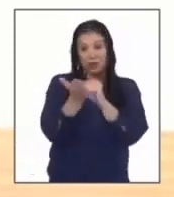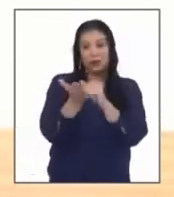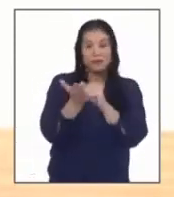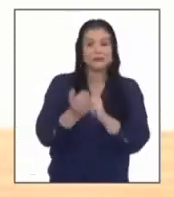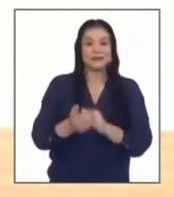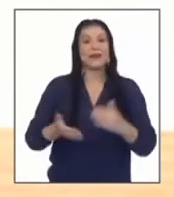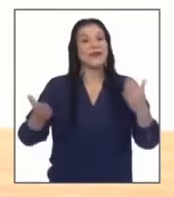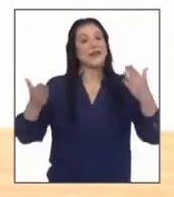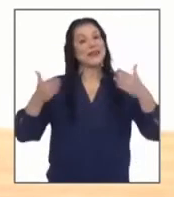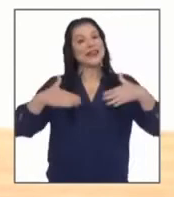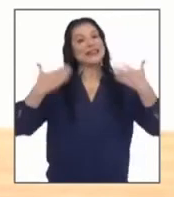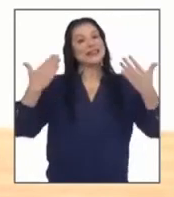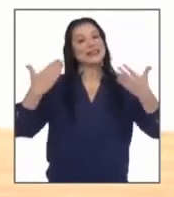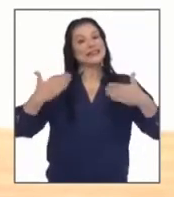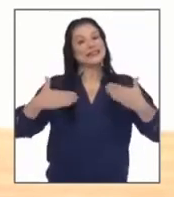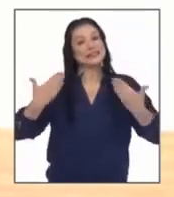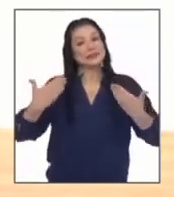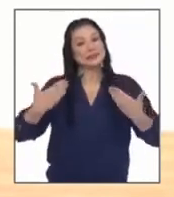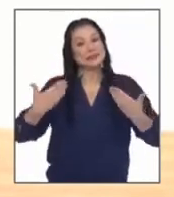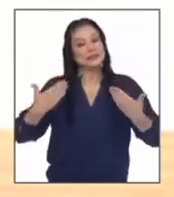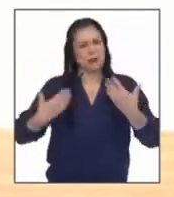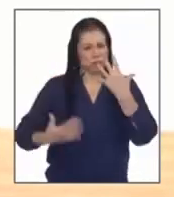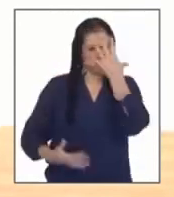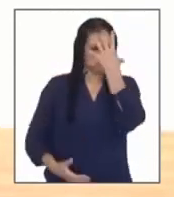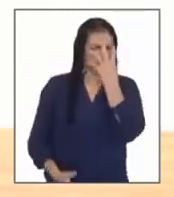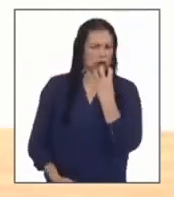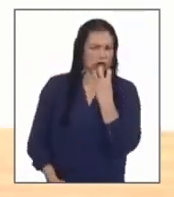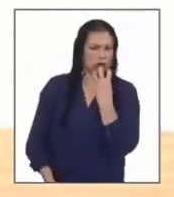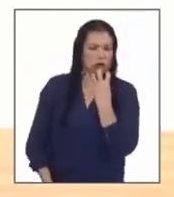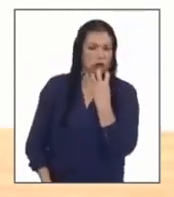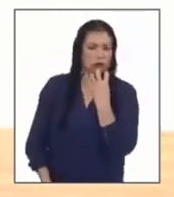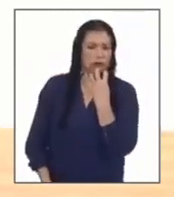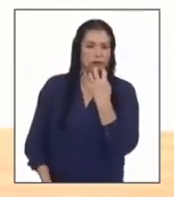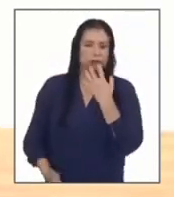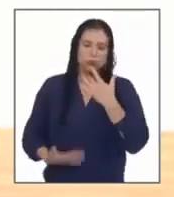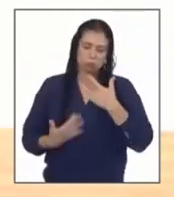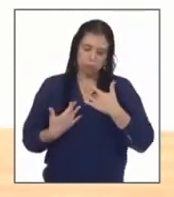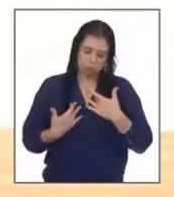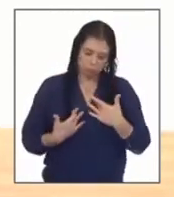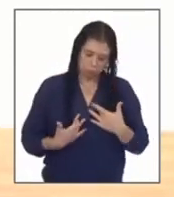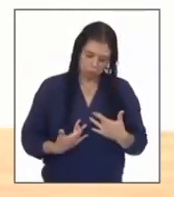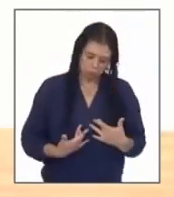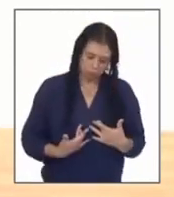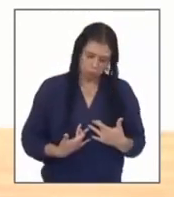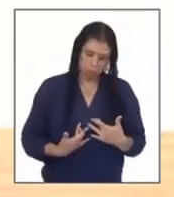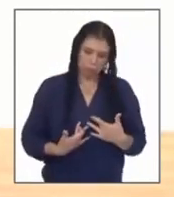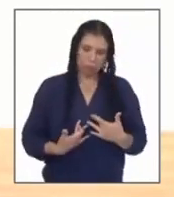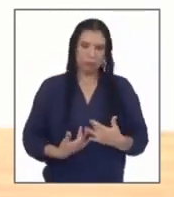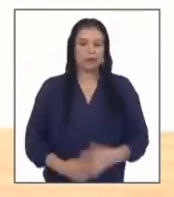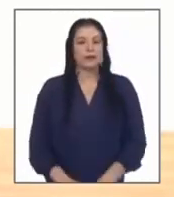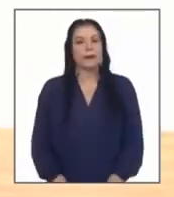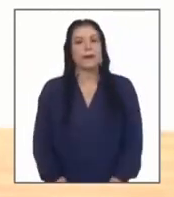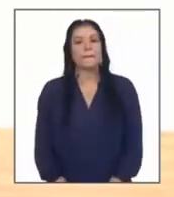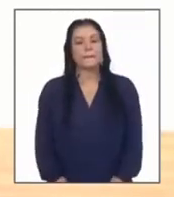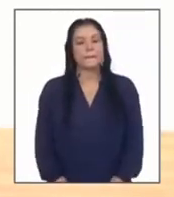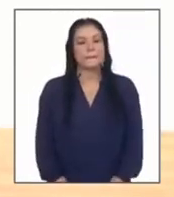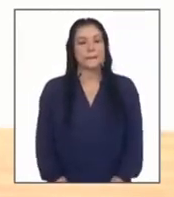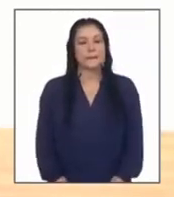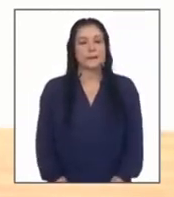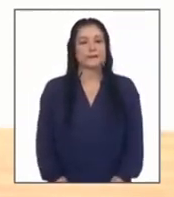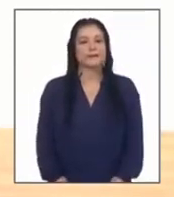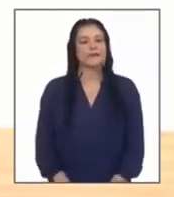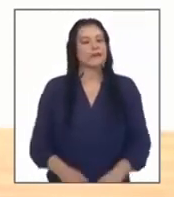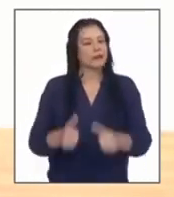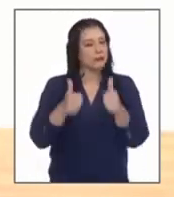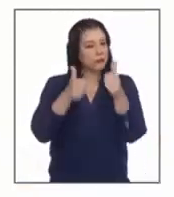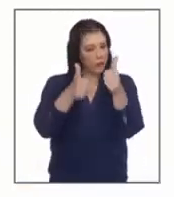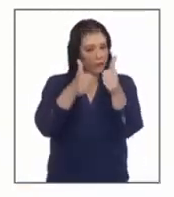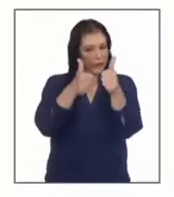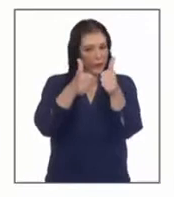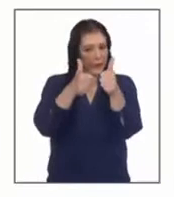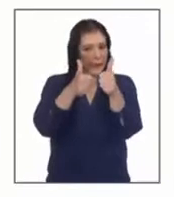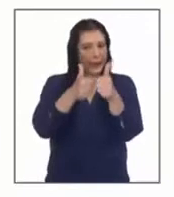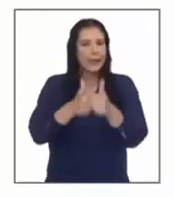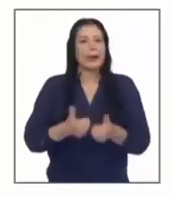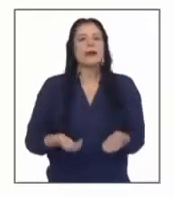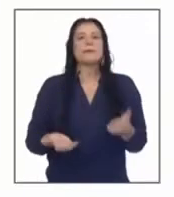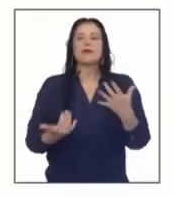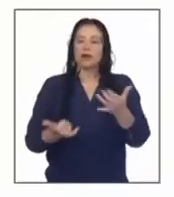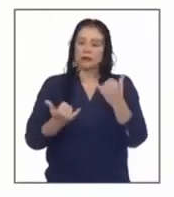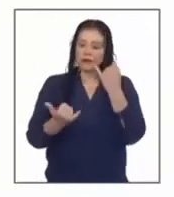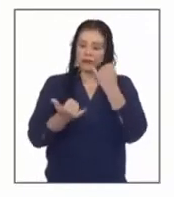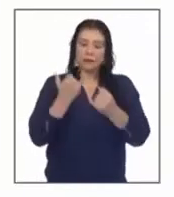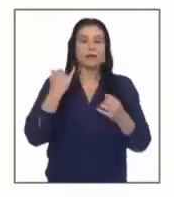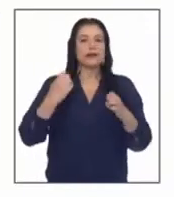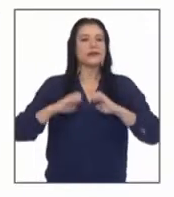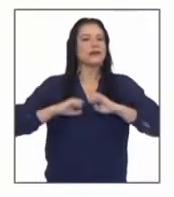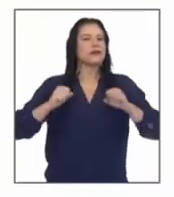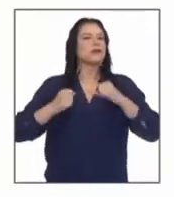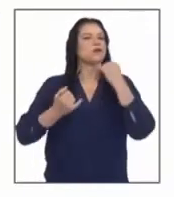feliz molesto desanimado bien vamos a cerrar este